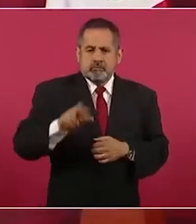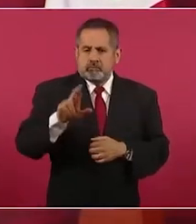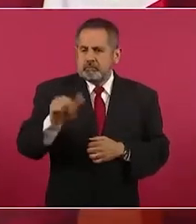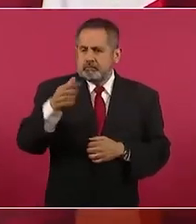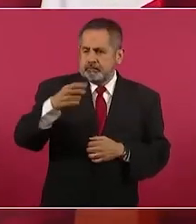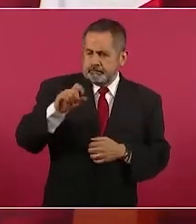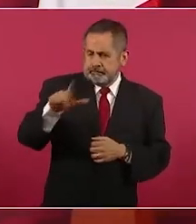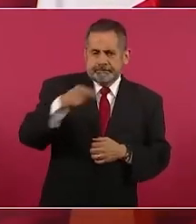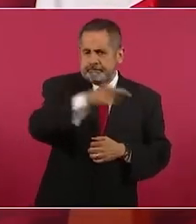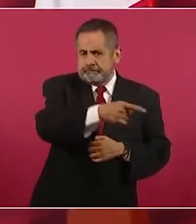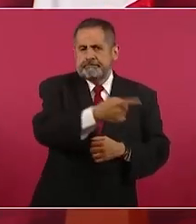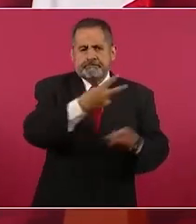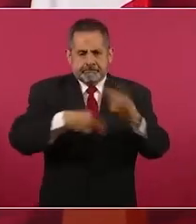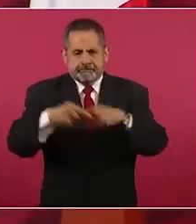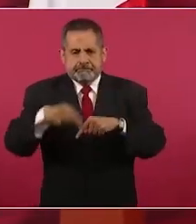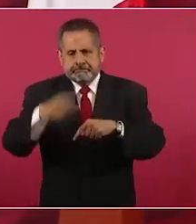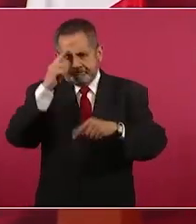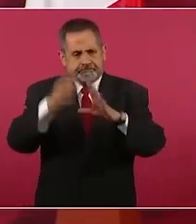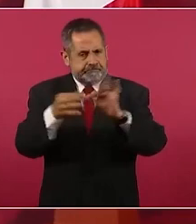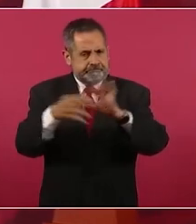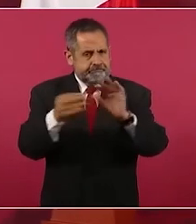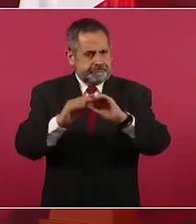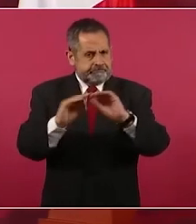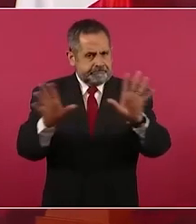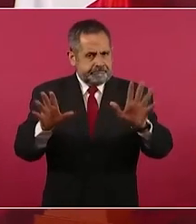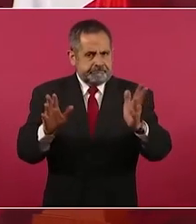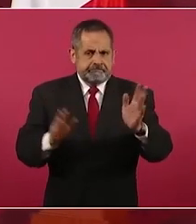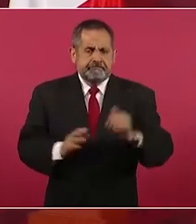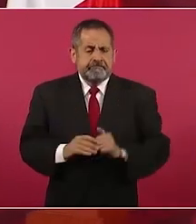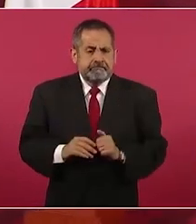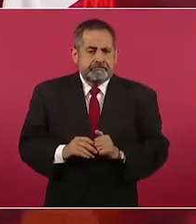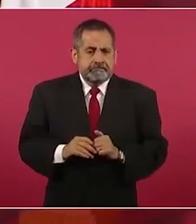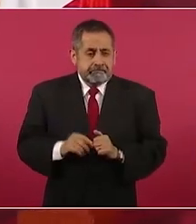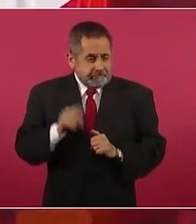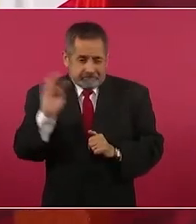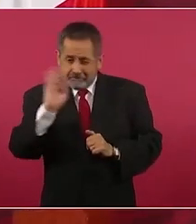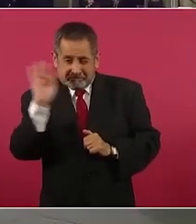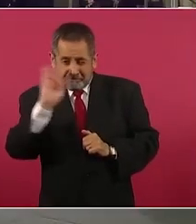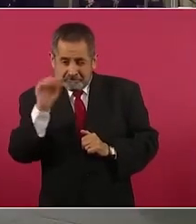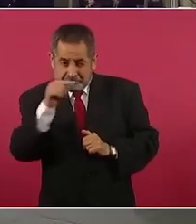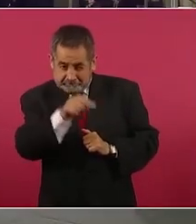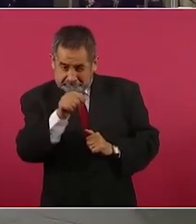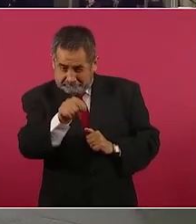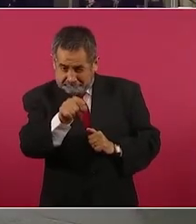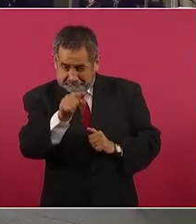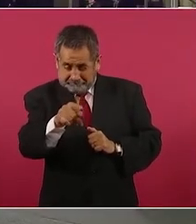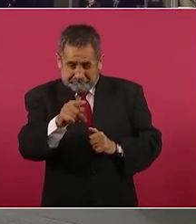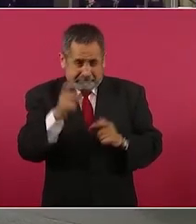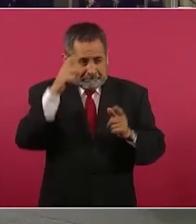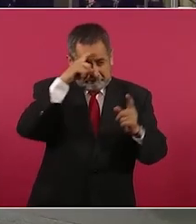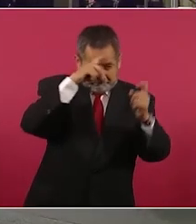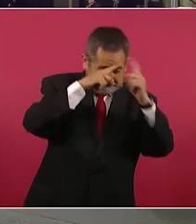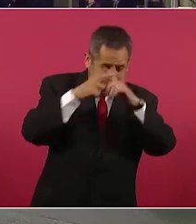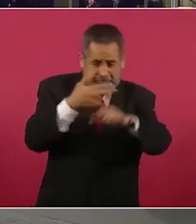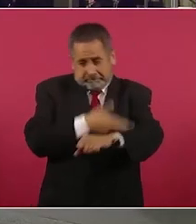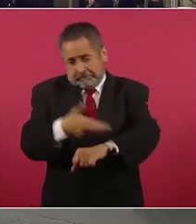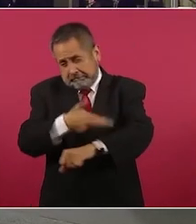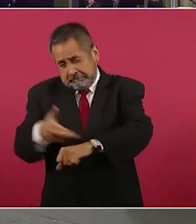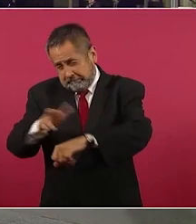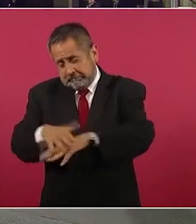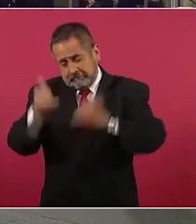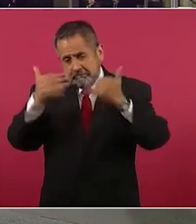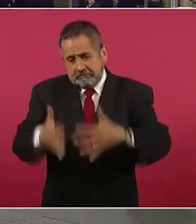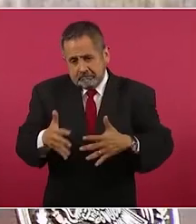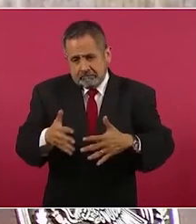solo complica las cosas a los contribuyentes, pues